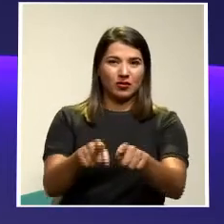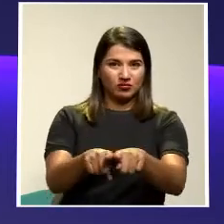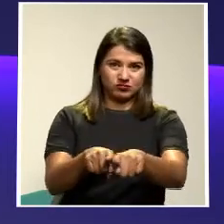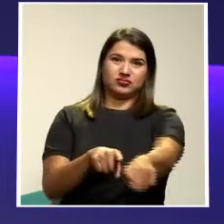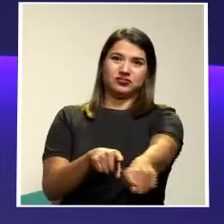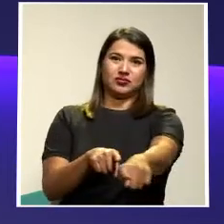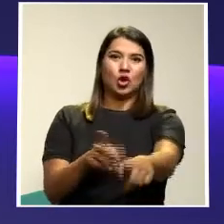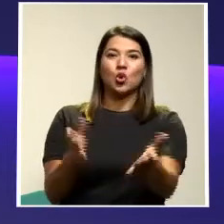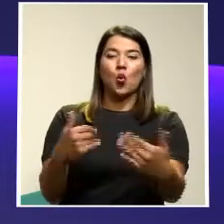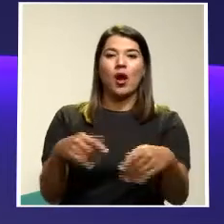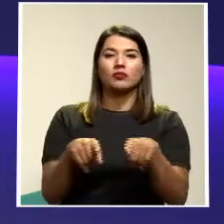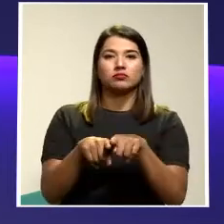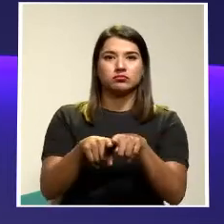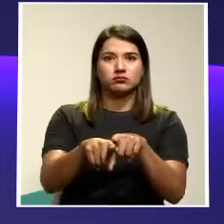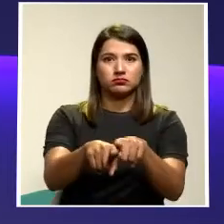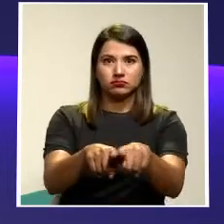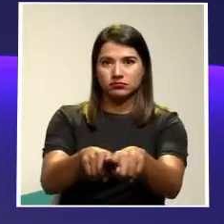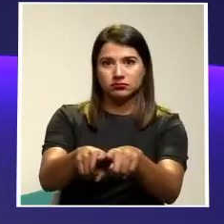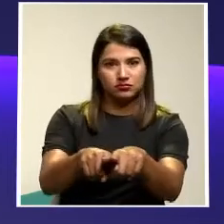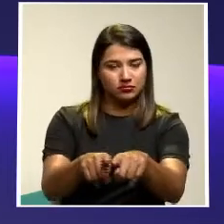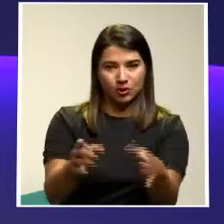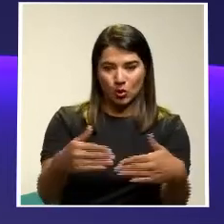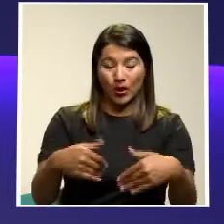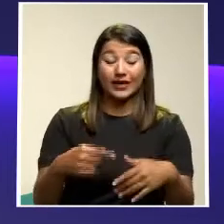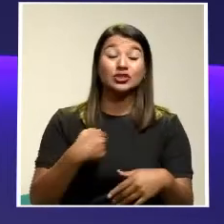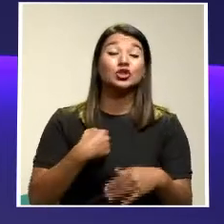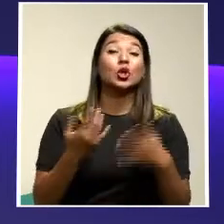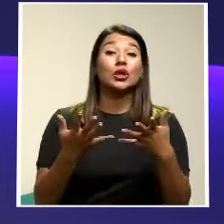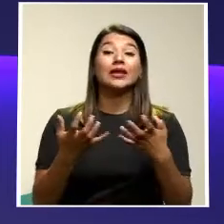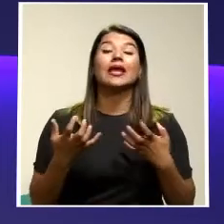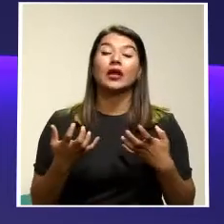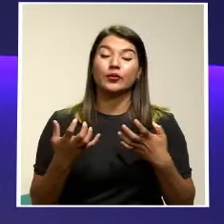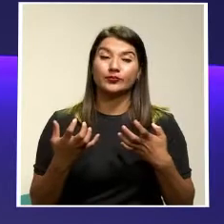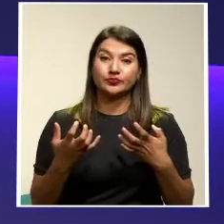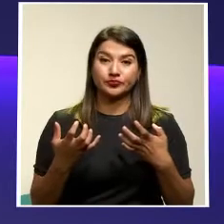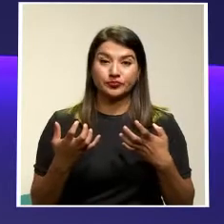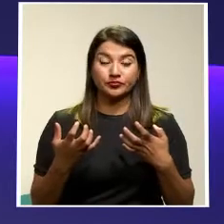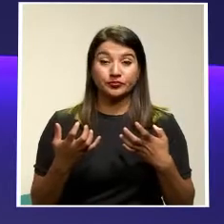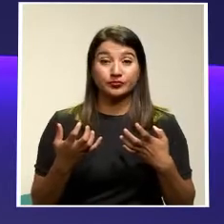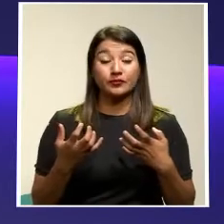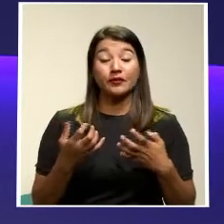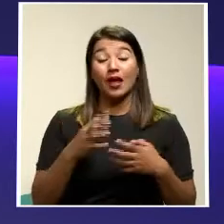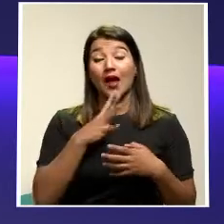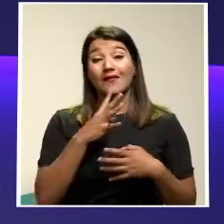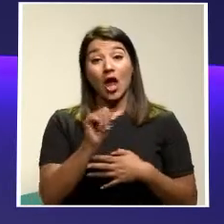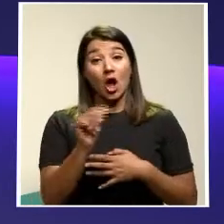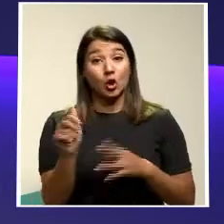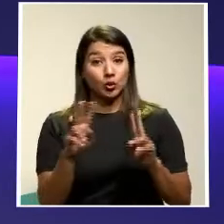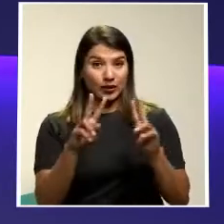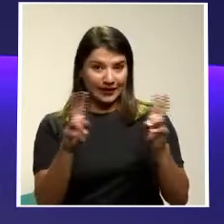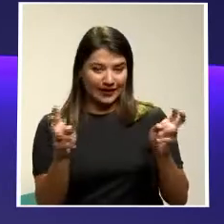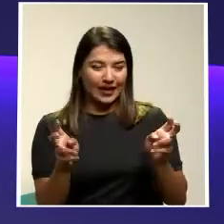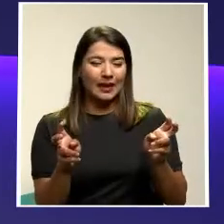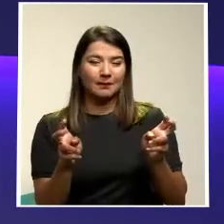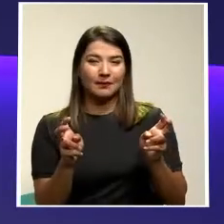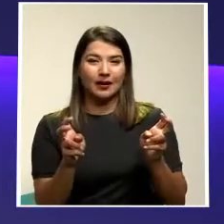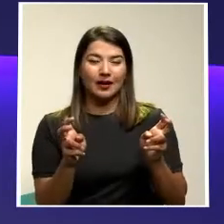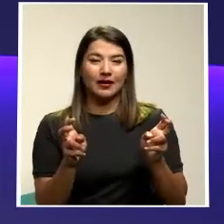leyes Que la legislación Y lo quiero llevar A otro campo Que se ha abierto Con